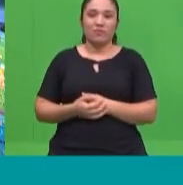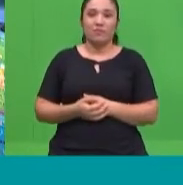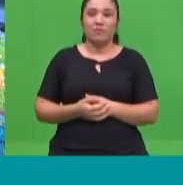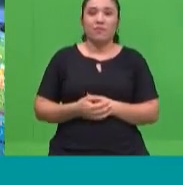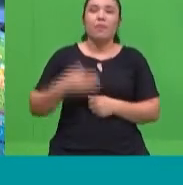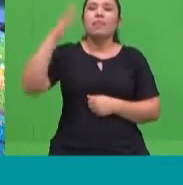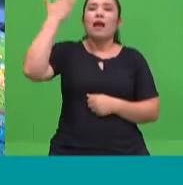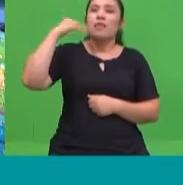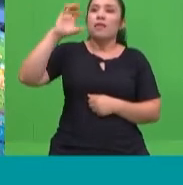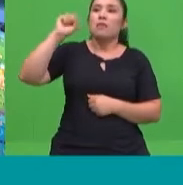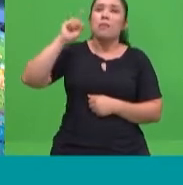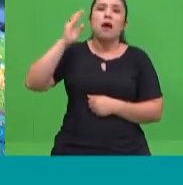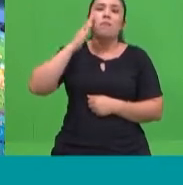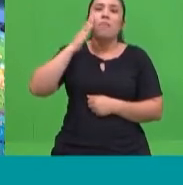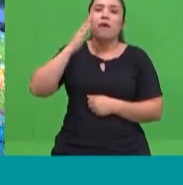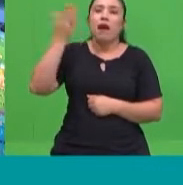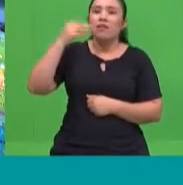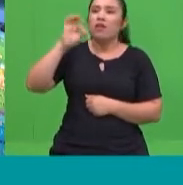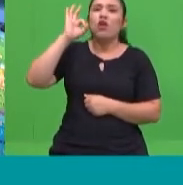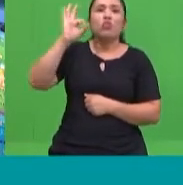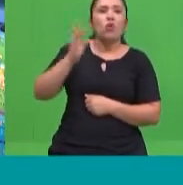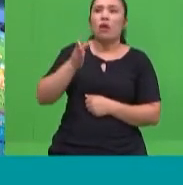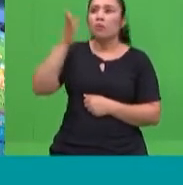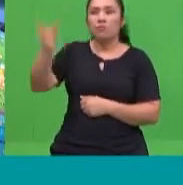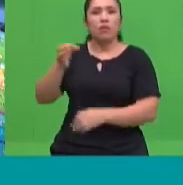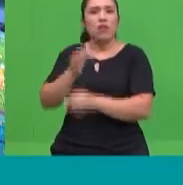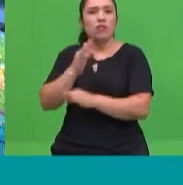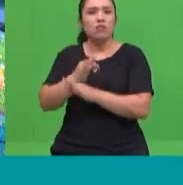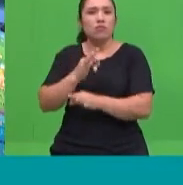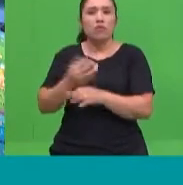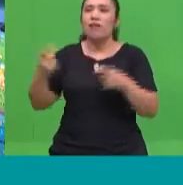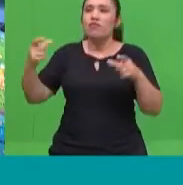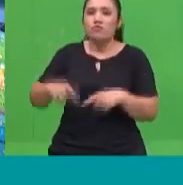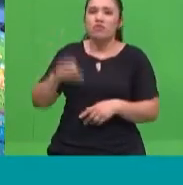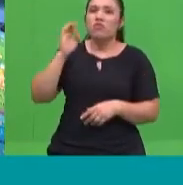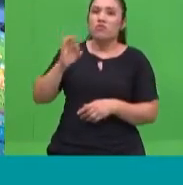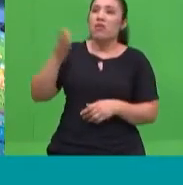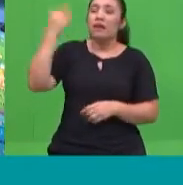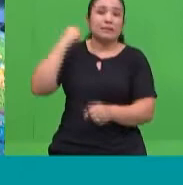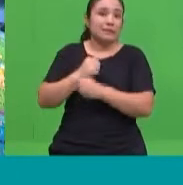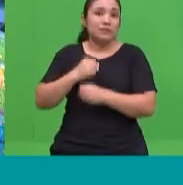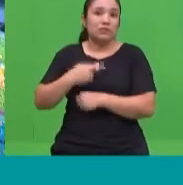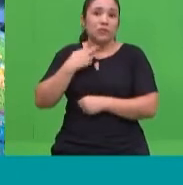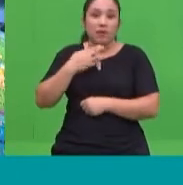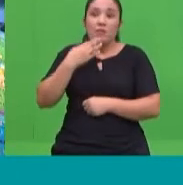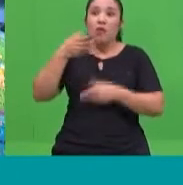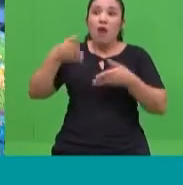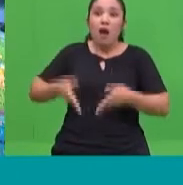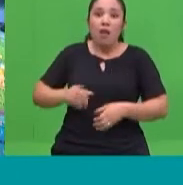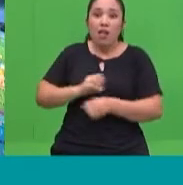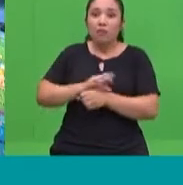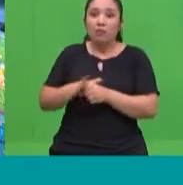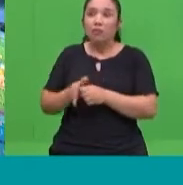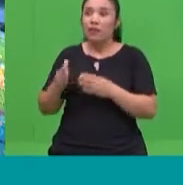educativa de sus hijos están participando, pero activamente, ¿verdad? Inclusive, son los que le ayudan a buscar